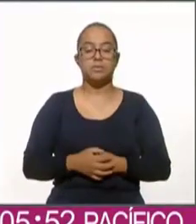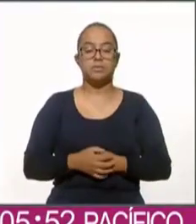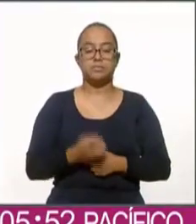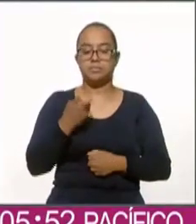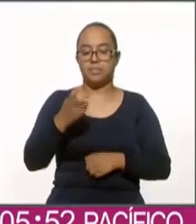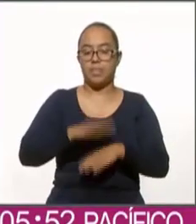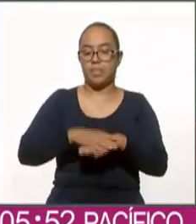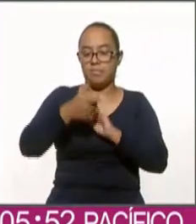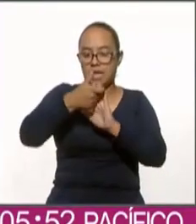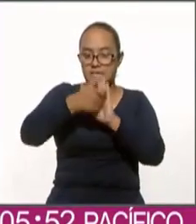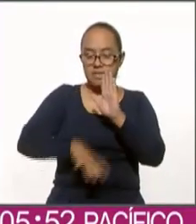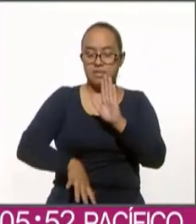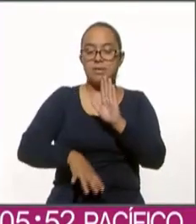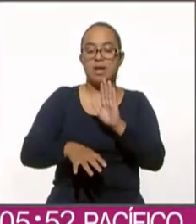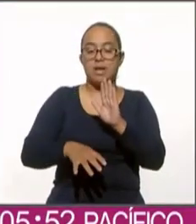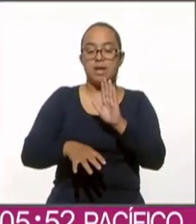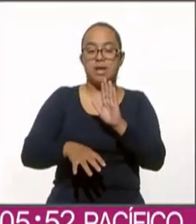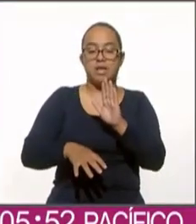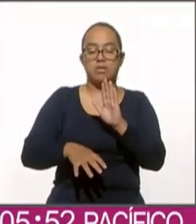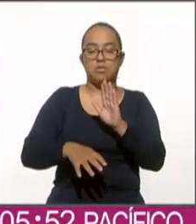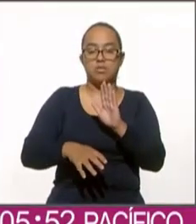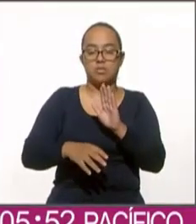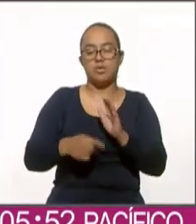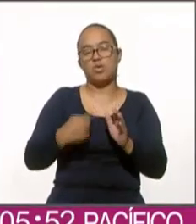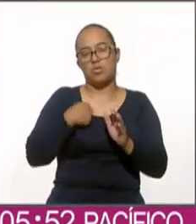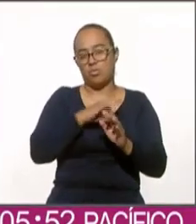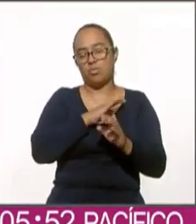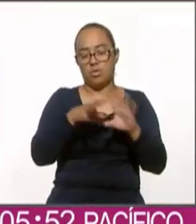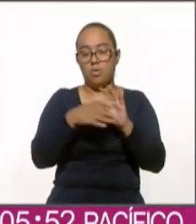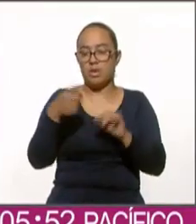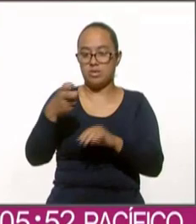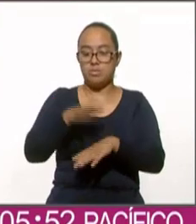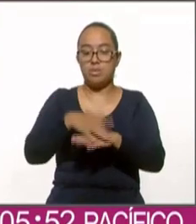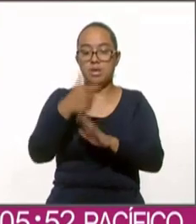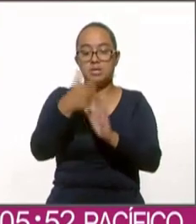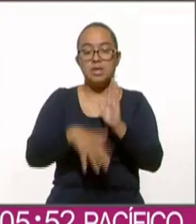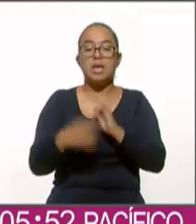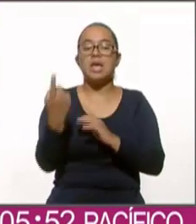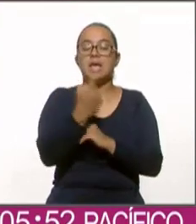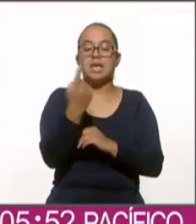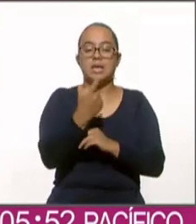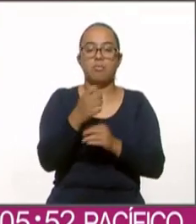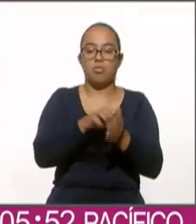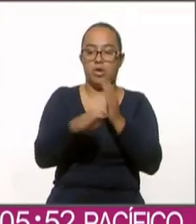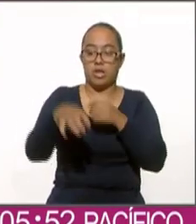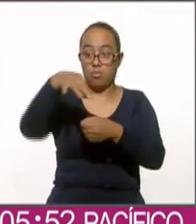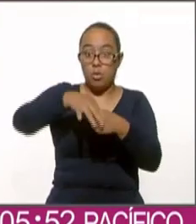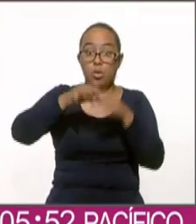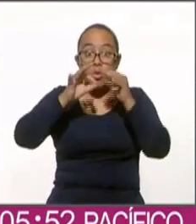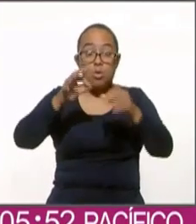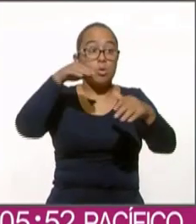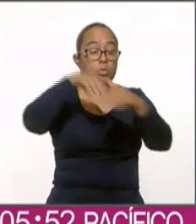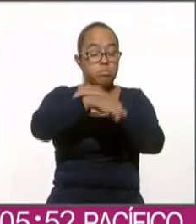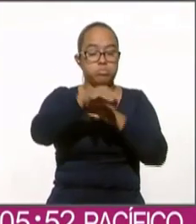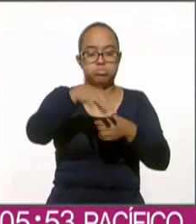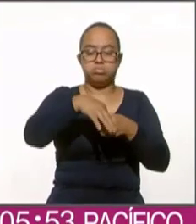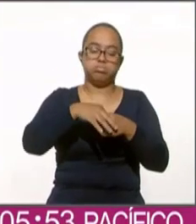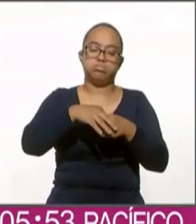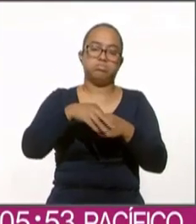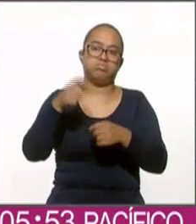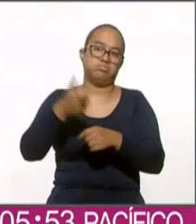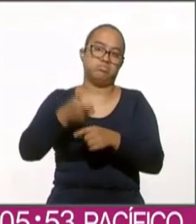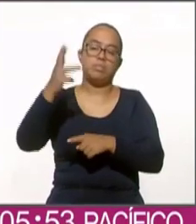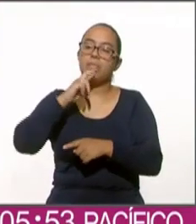barato o menos costoso para decirlo mejor que hacer una elección propiamente de hecho, si recuerdas el